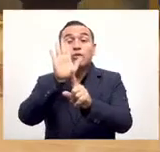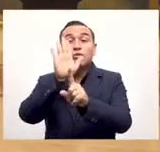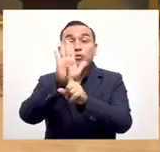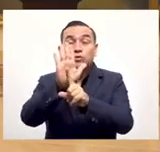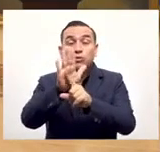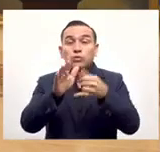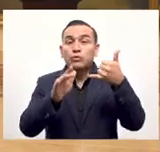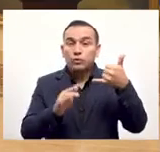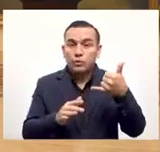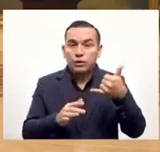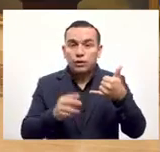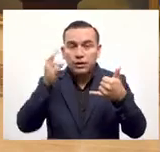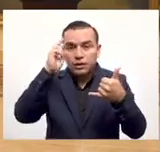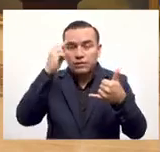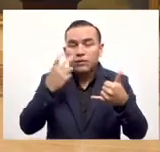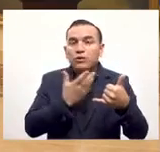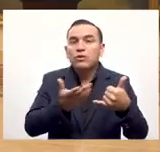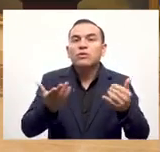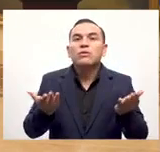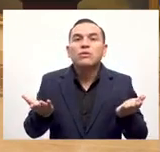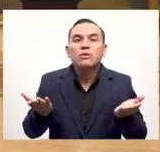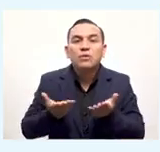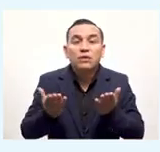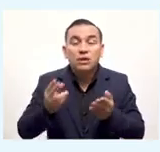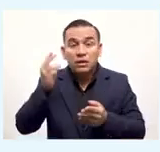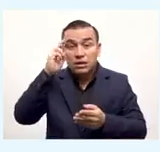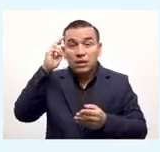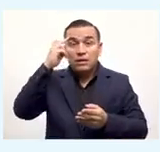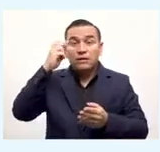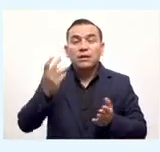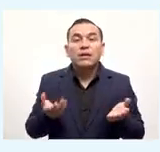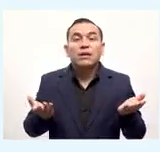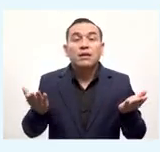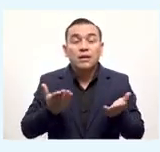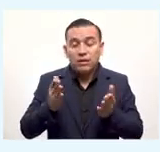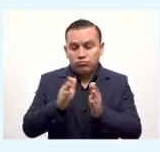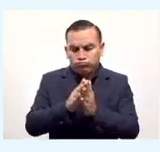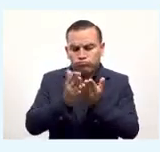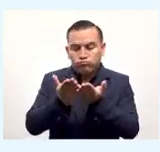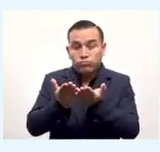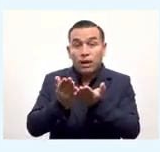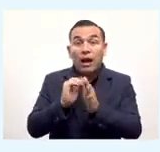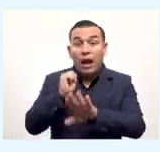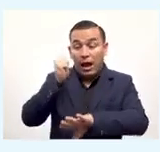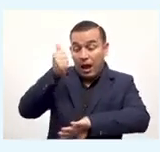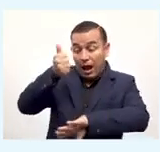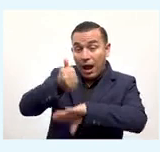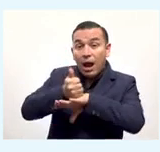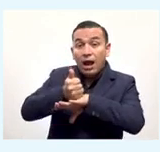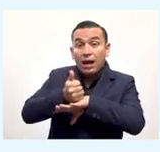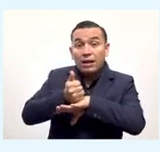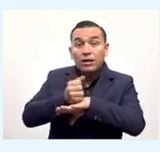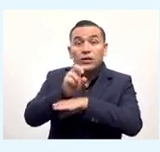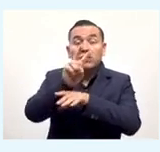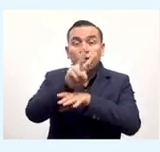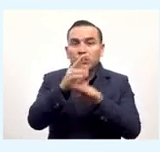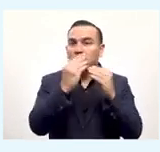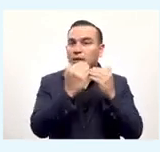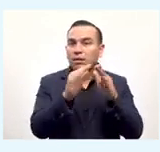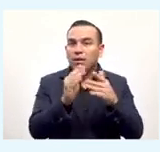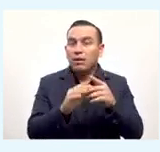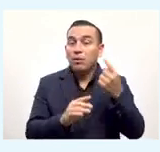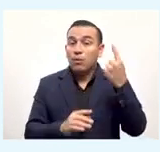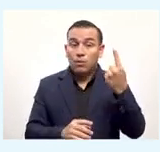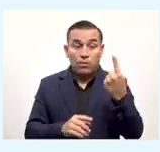para realizar o recibir pagos en dólares o bitcoin. Quiere decir que la billetera que va a crear el gobierno va a funcionar con dos